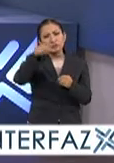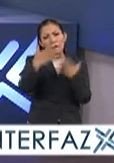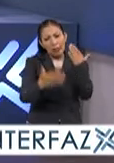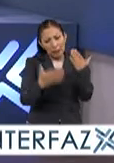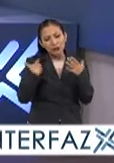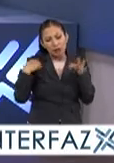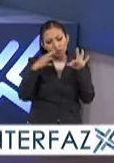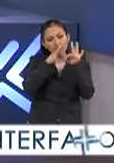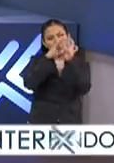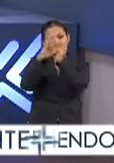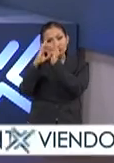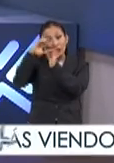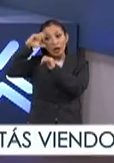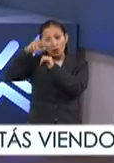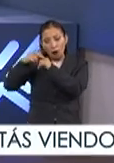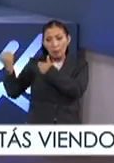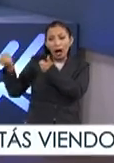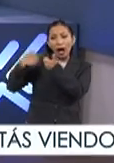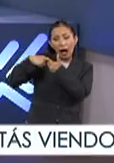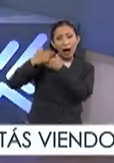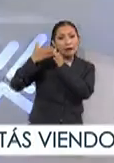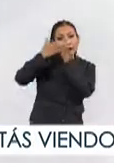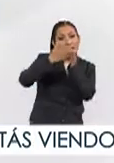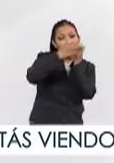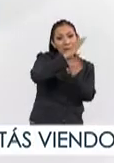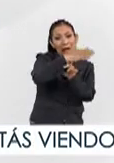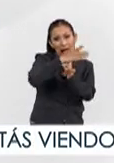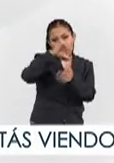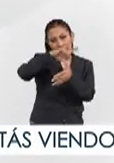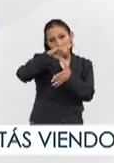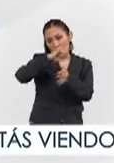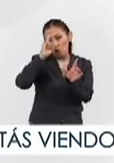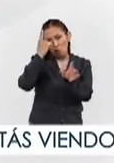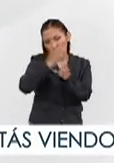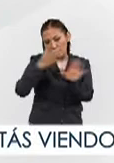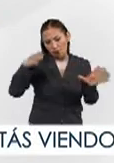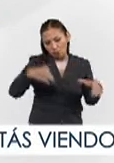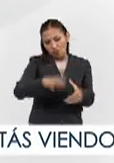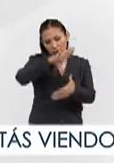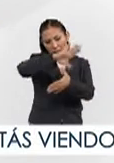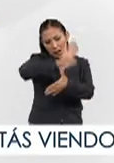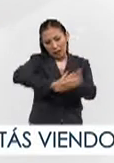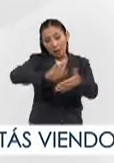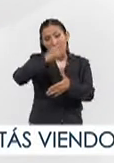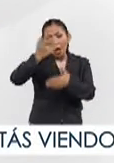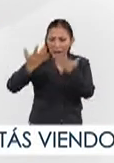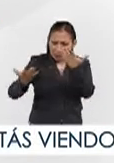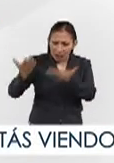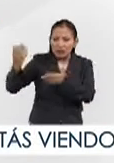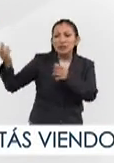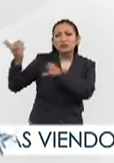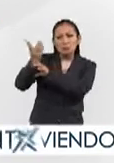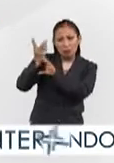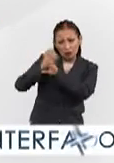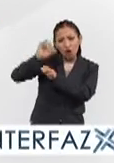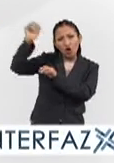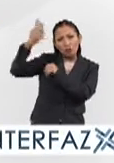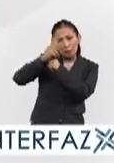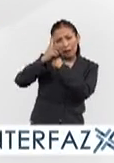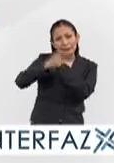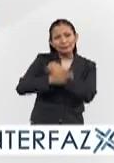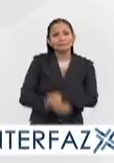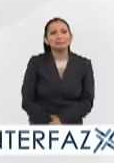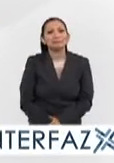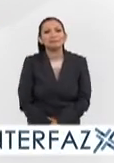veces si se unen de Europa en este vela Latinoamérica obviamente solamente del continente americano pero de repente si tienen invitaciones de algunos buques